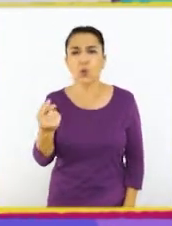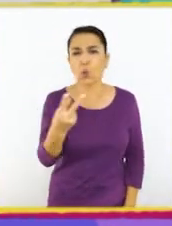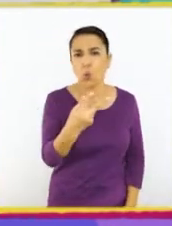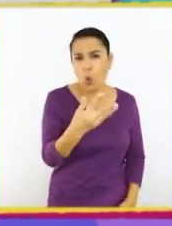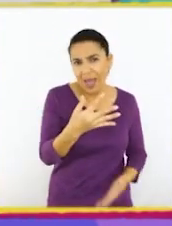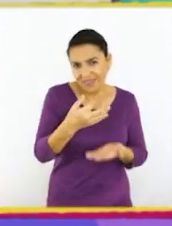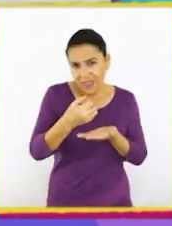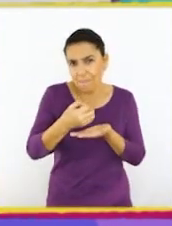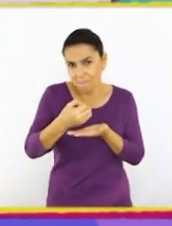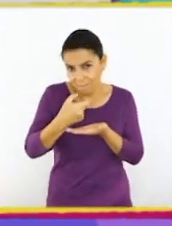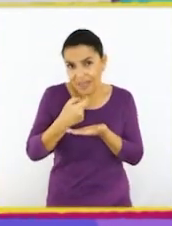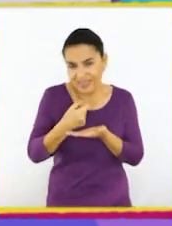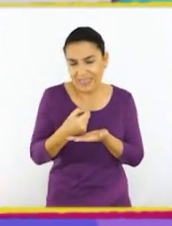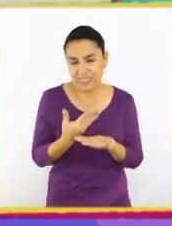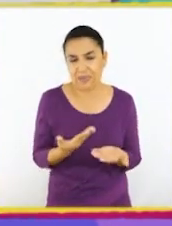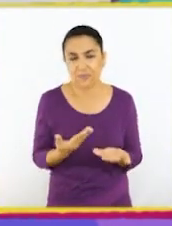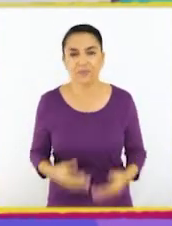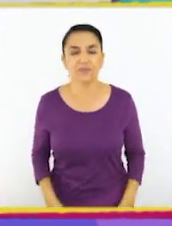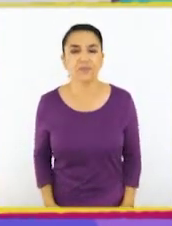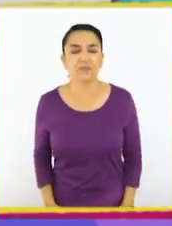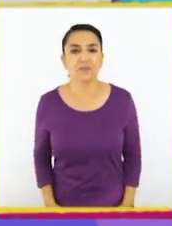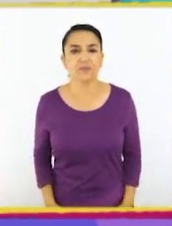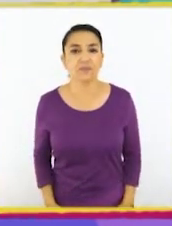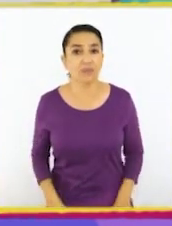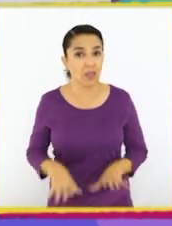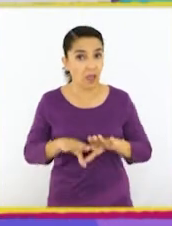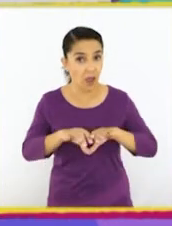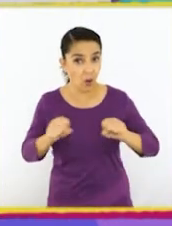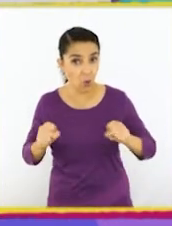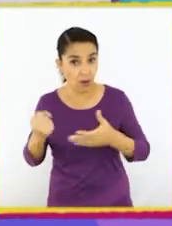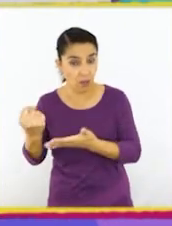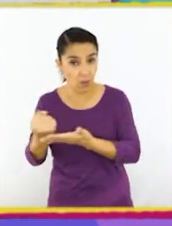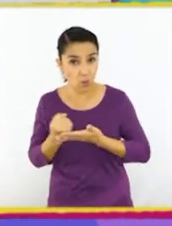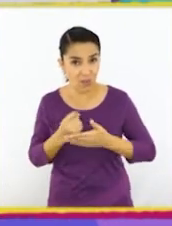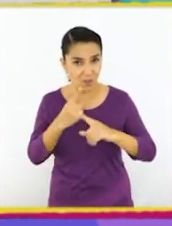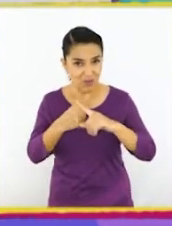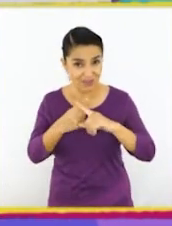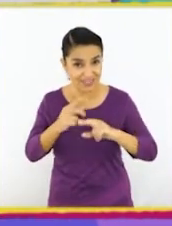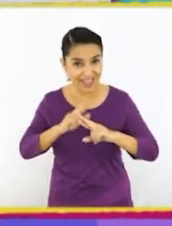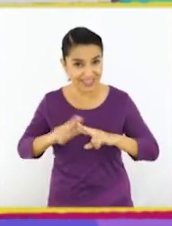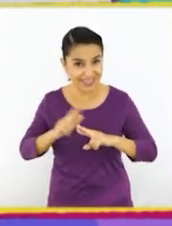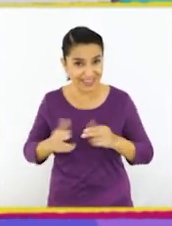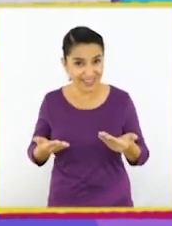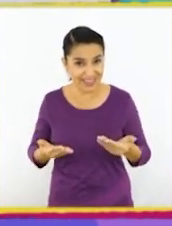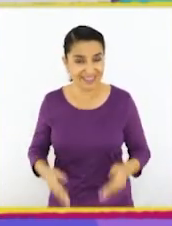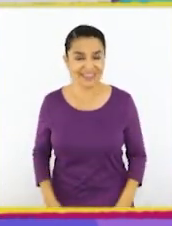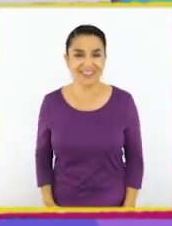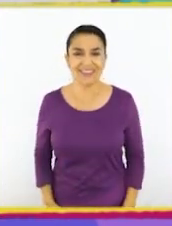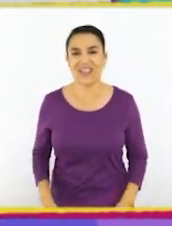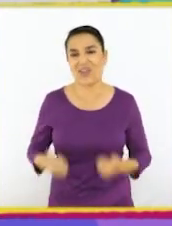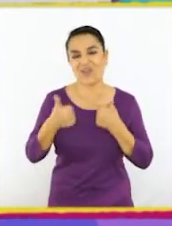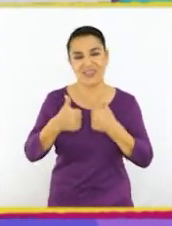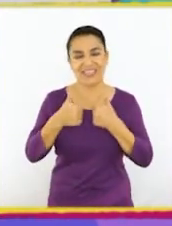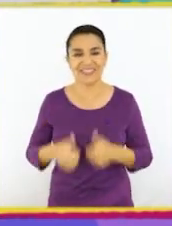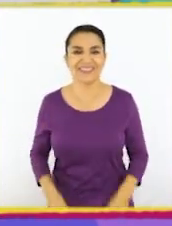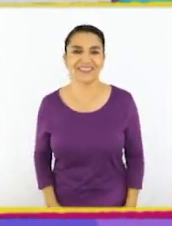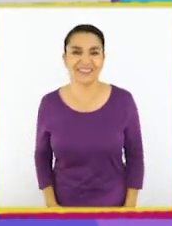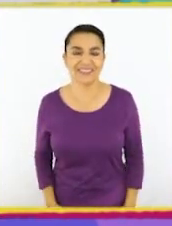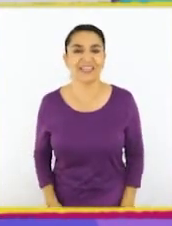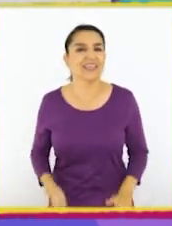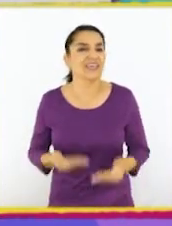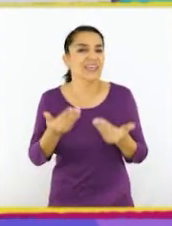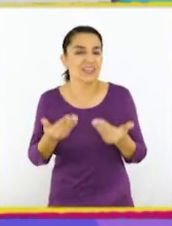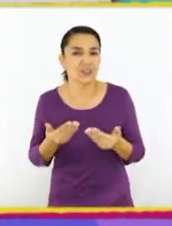cuántas pastillas son. ¿Les parece que nos ayudemos con la multiplicación para resolverlo? ¡Muy bien!